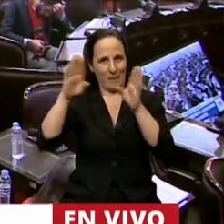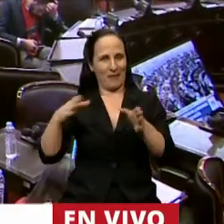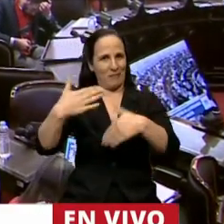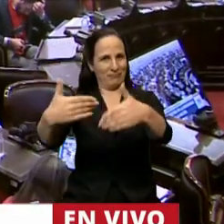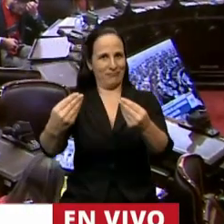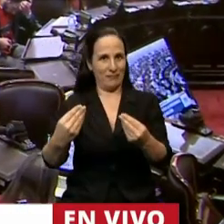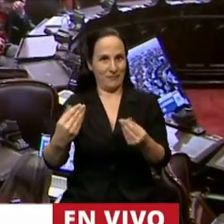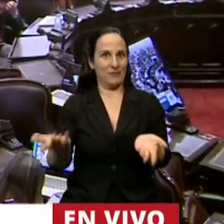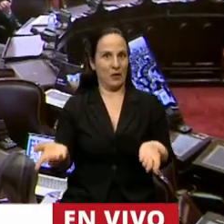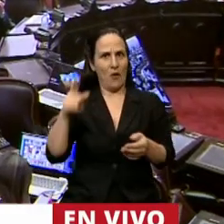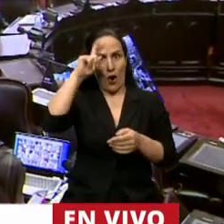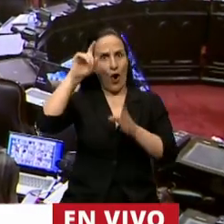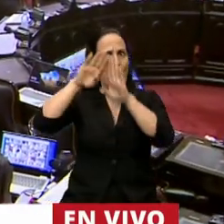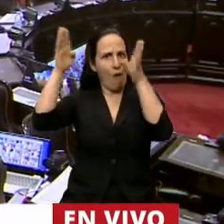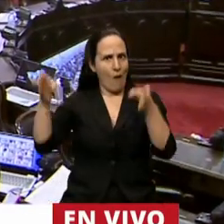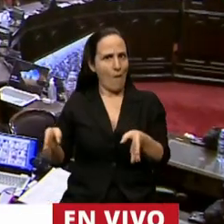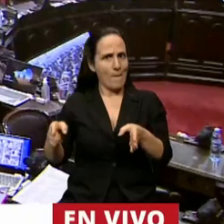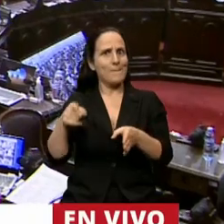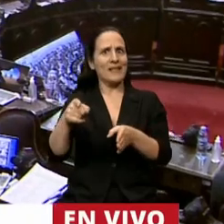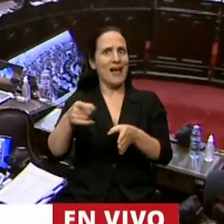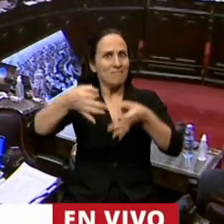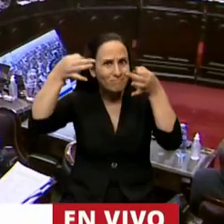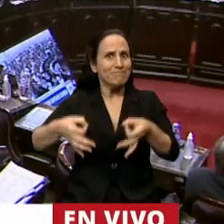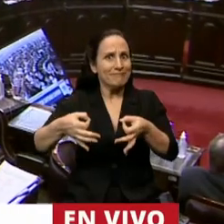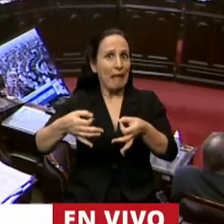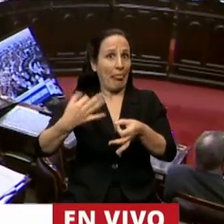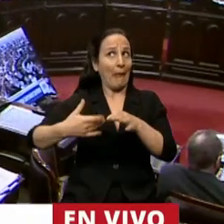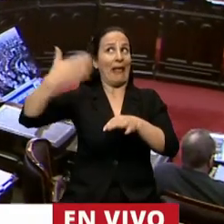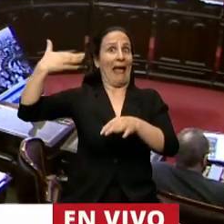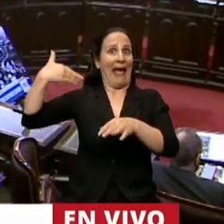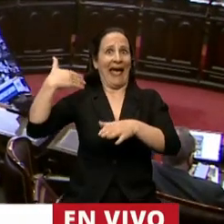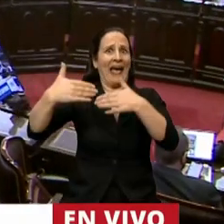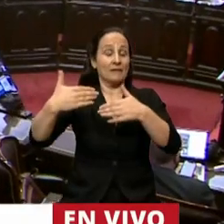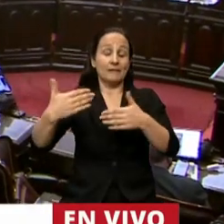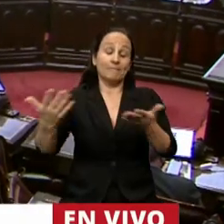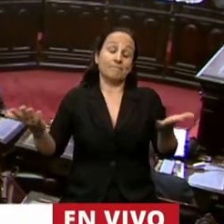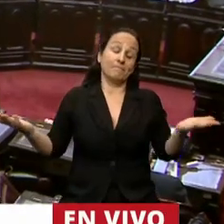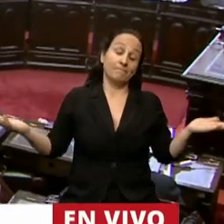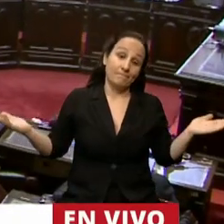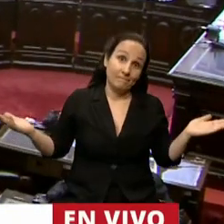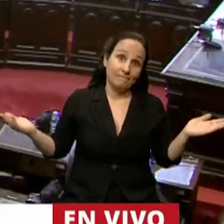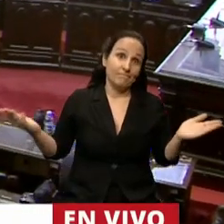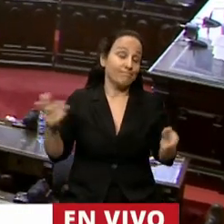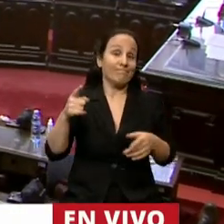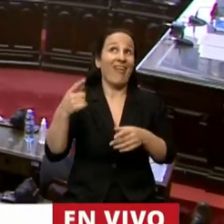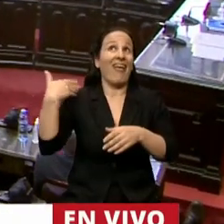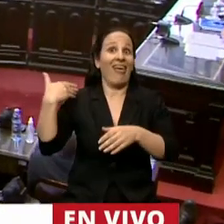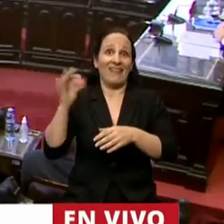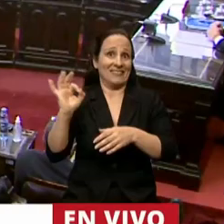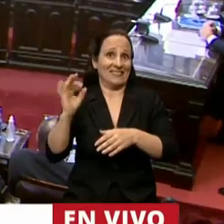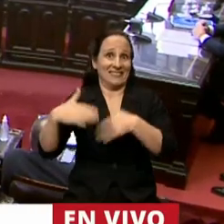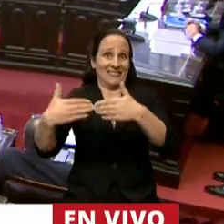un hospital que debió haber estado funcionando y que lamentablemente no lo hizo.